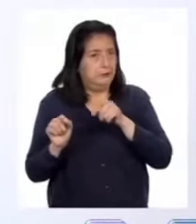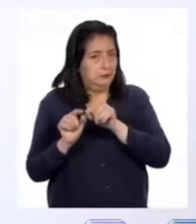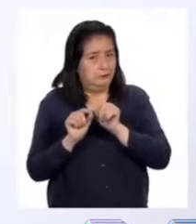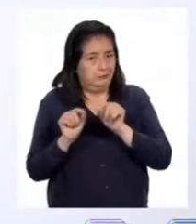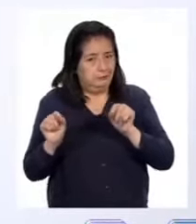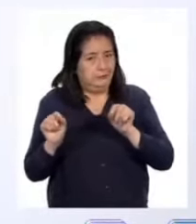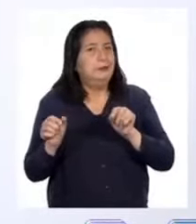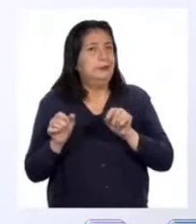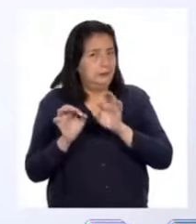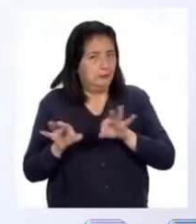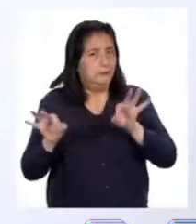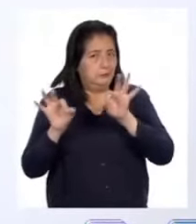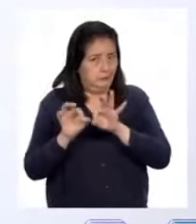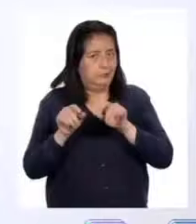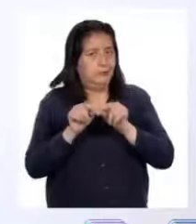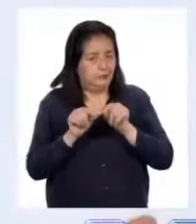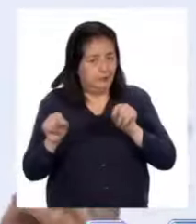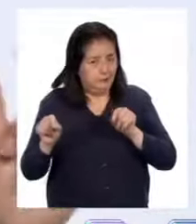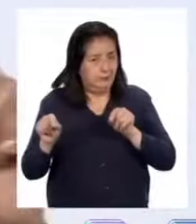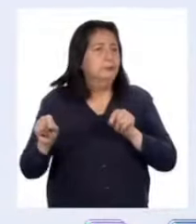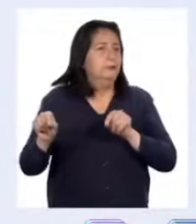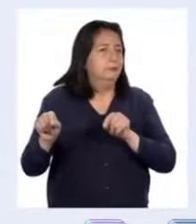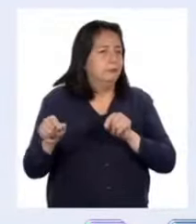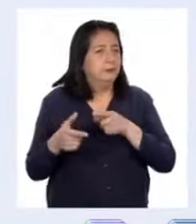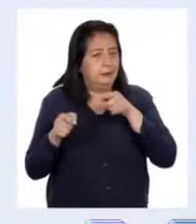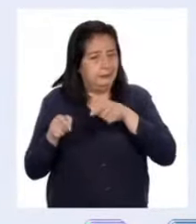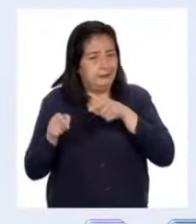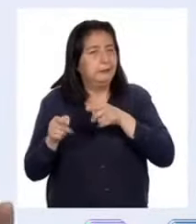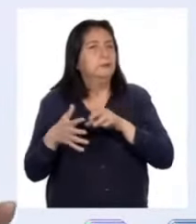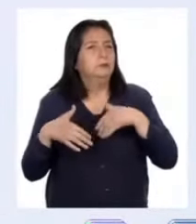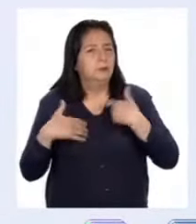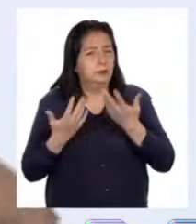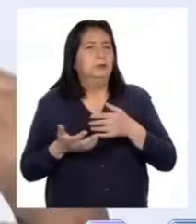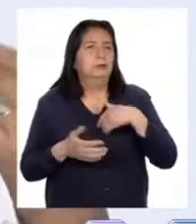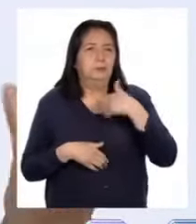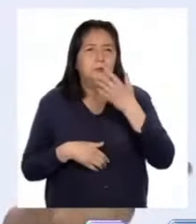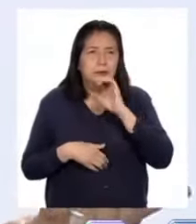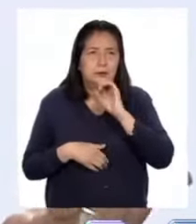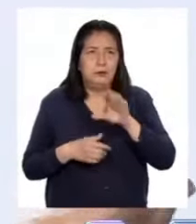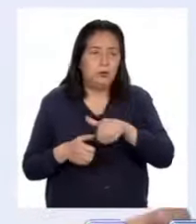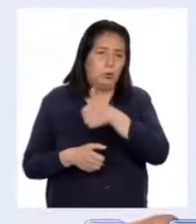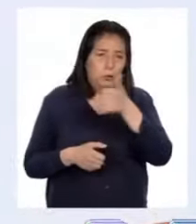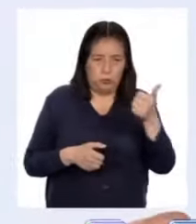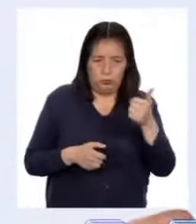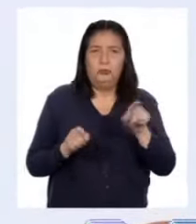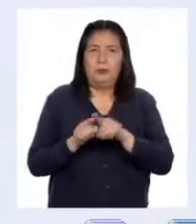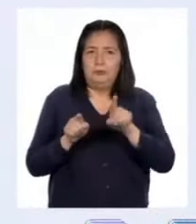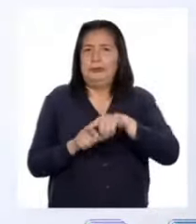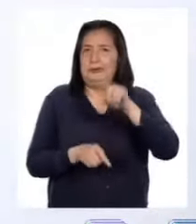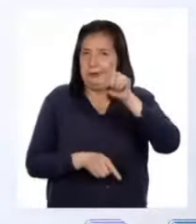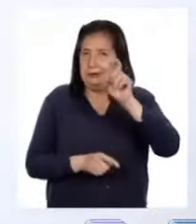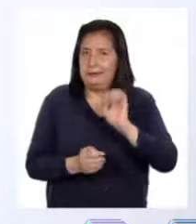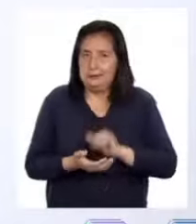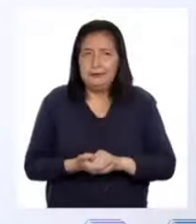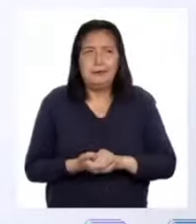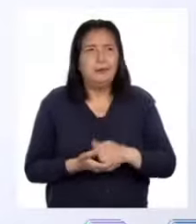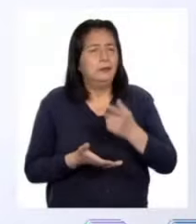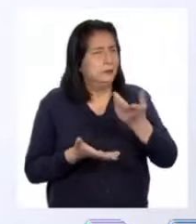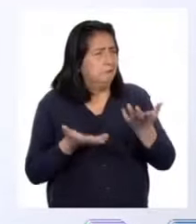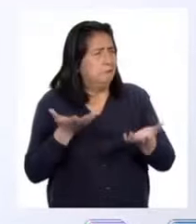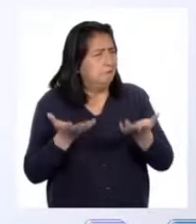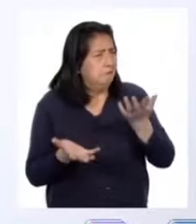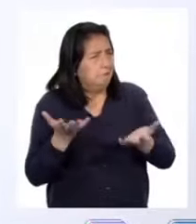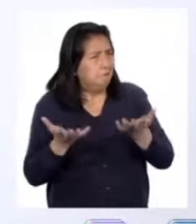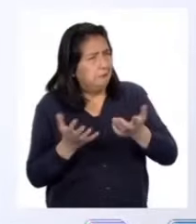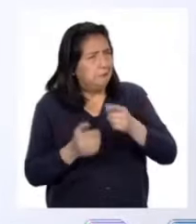muy importante que necesitábamos, a partir de él podemos determinar otro que también es necesario y del que tal